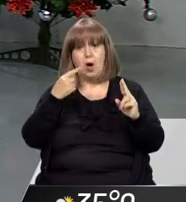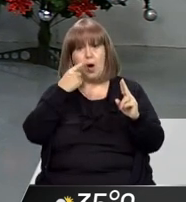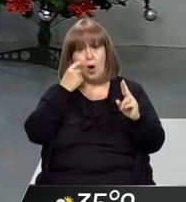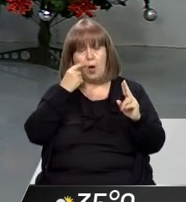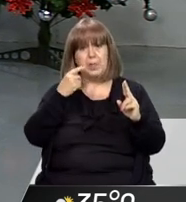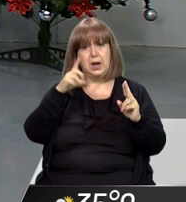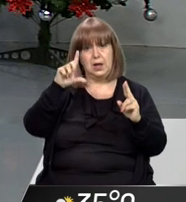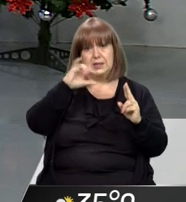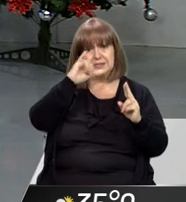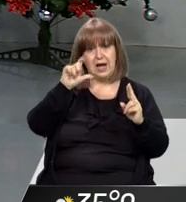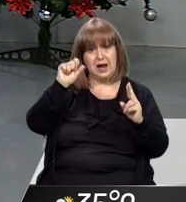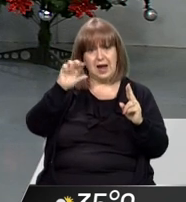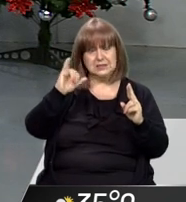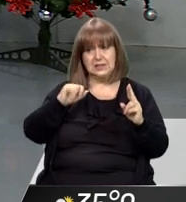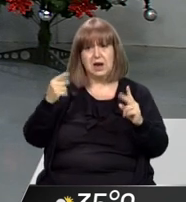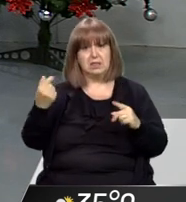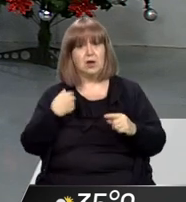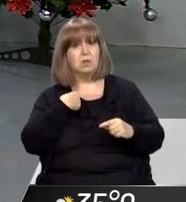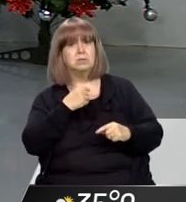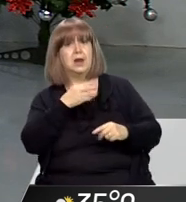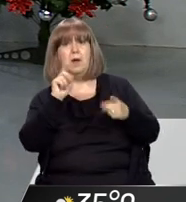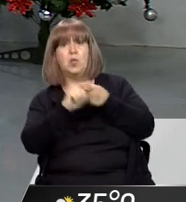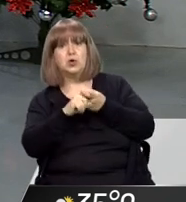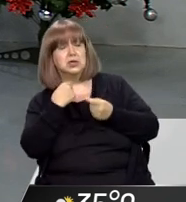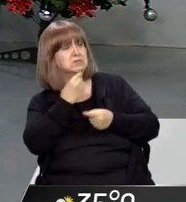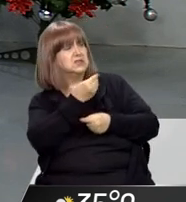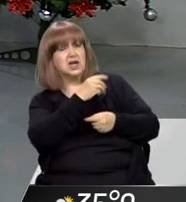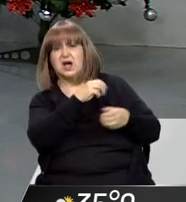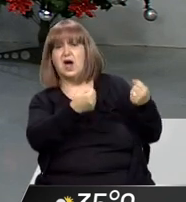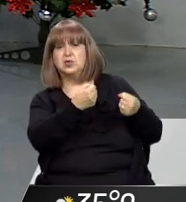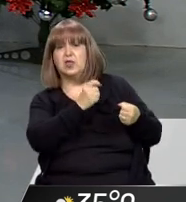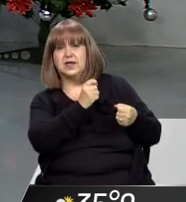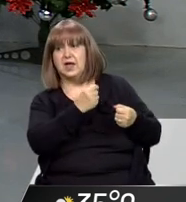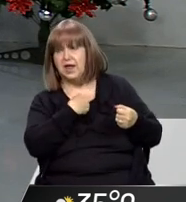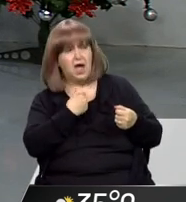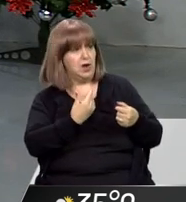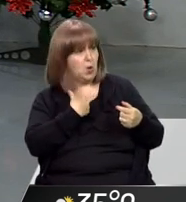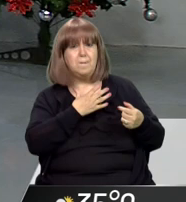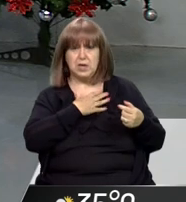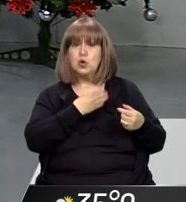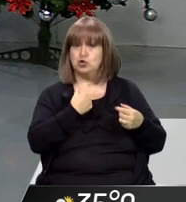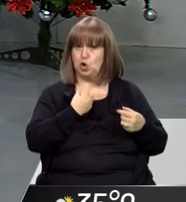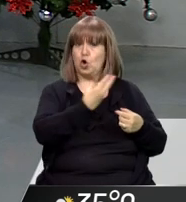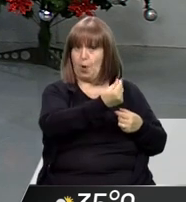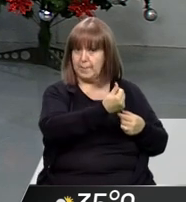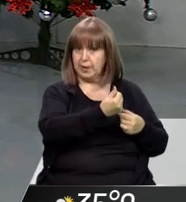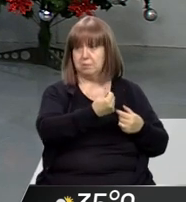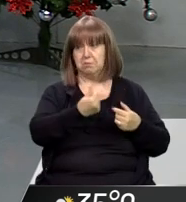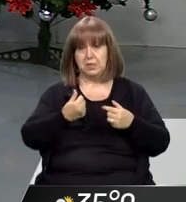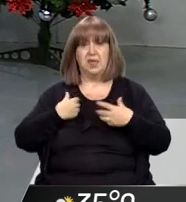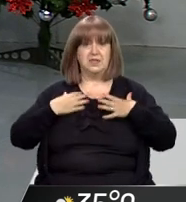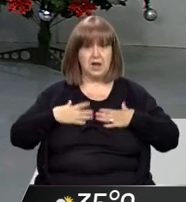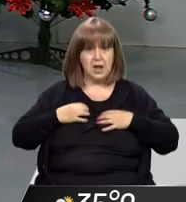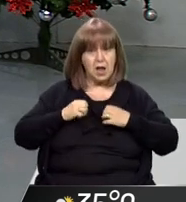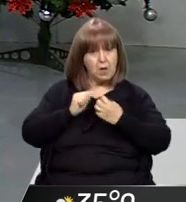por otro lado le dice a su mujer que había comprado la camioneta y por otro lado limpia sus propias pertenencias, es decir, se